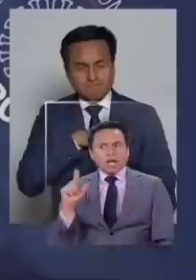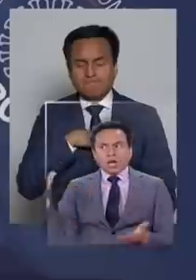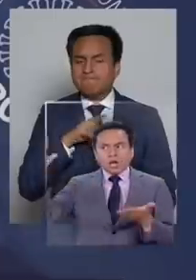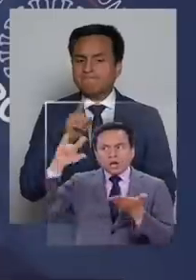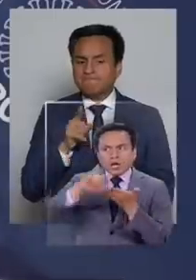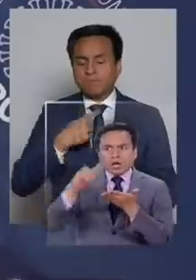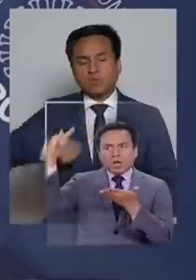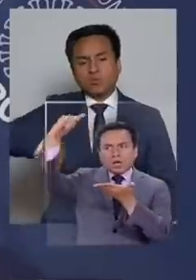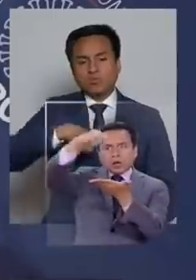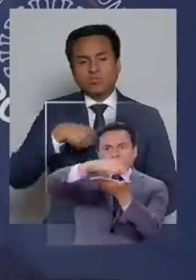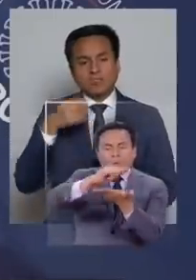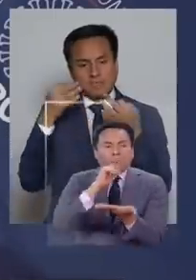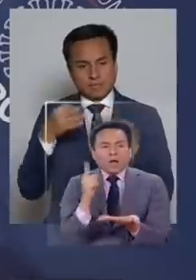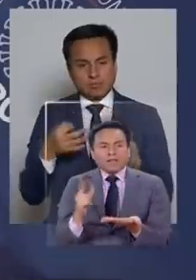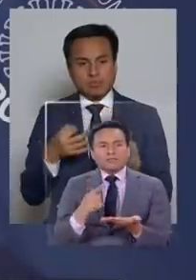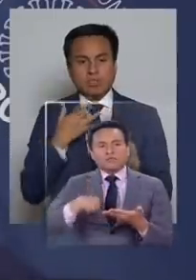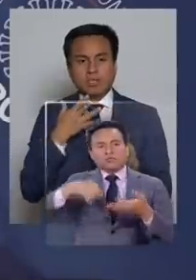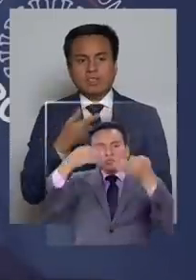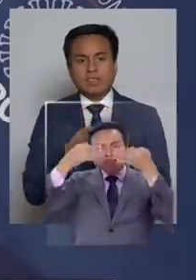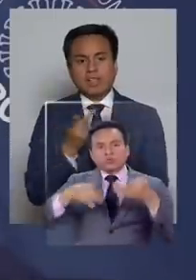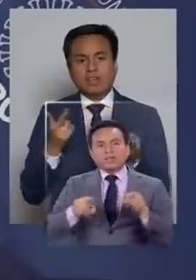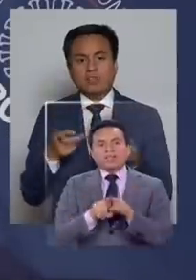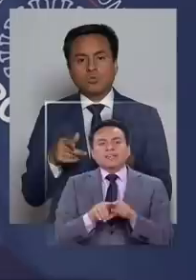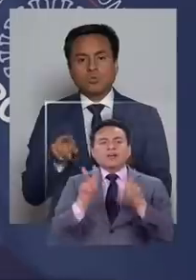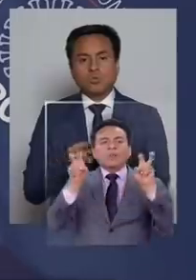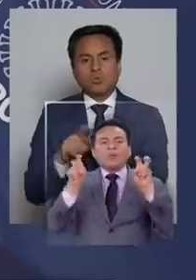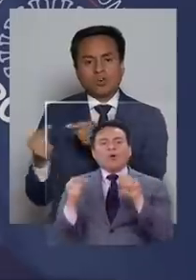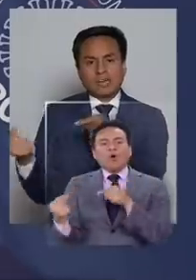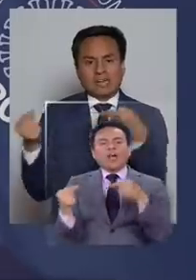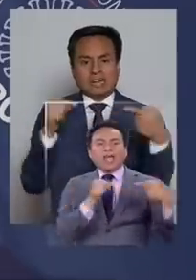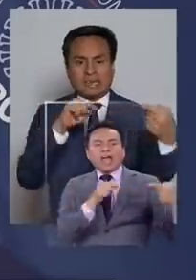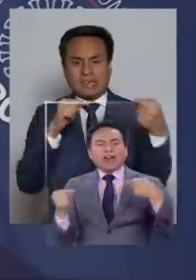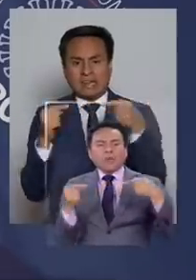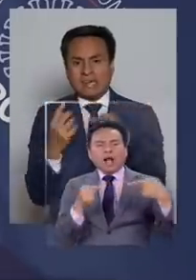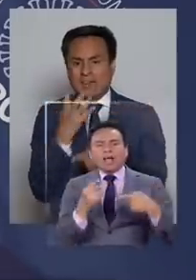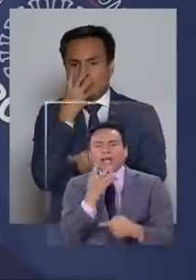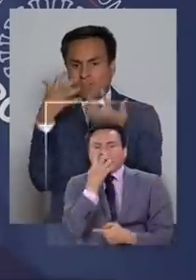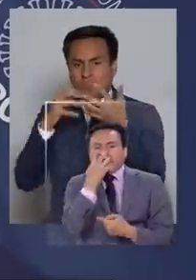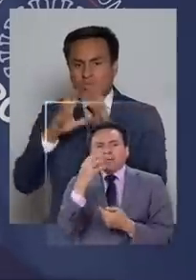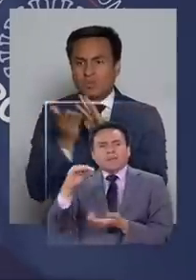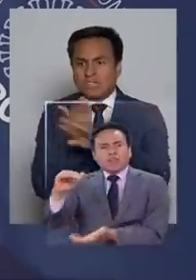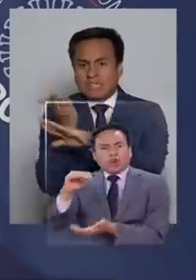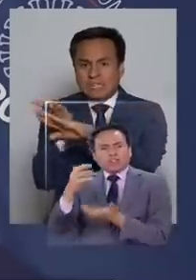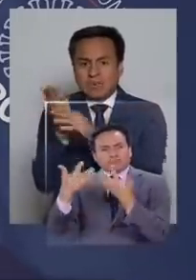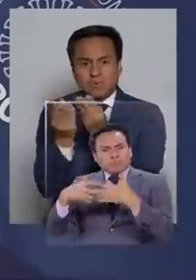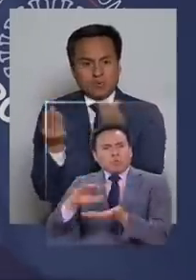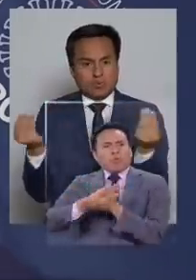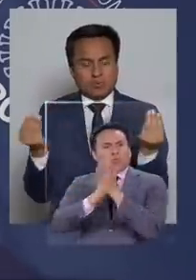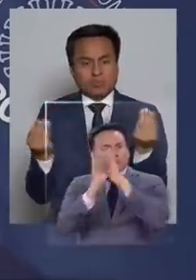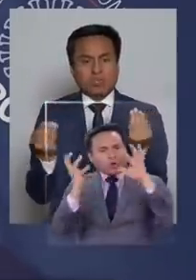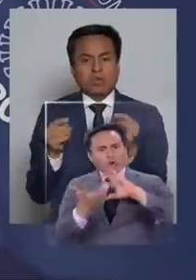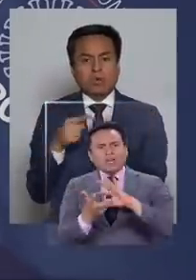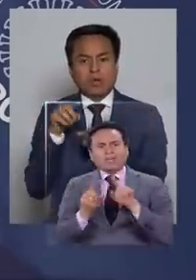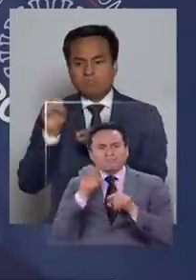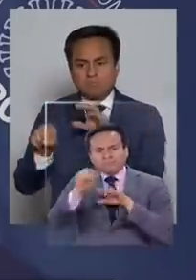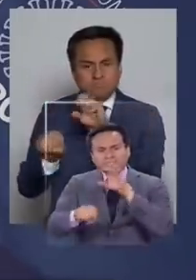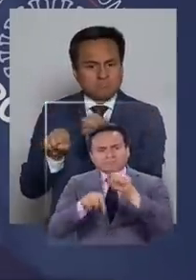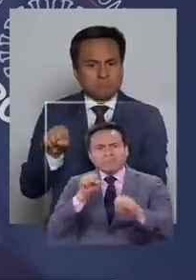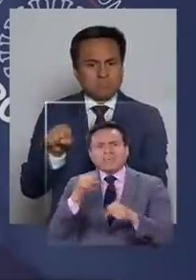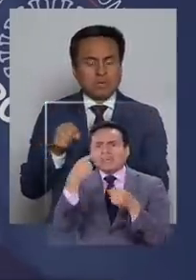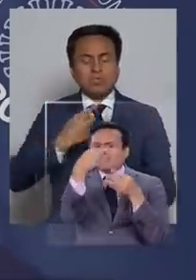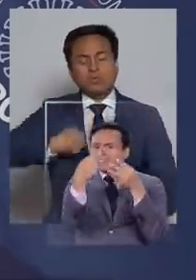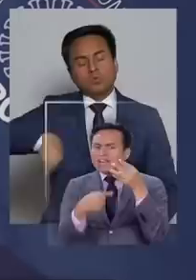ruta? Hemos decidido, dado que se ha declarado una suerte de guerra de los respiradores en el mundo, con incautaciones, etcétera,